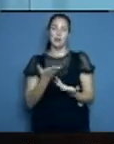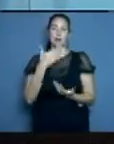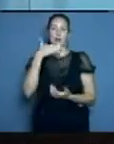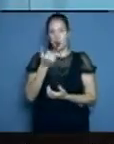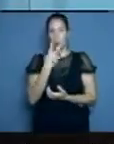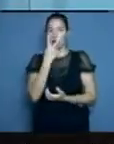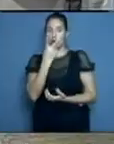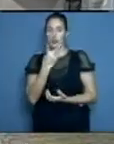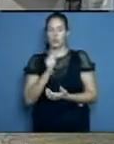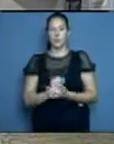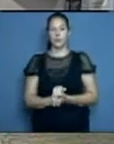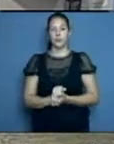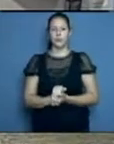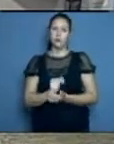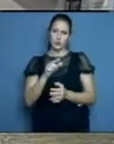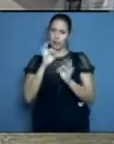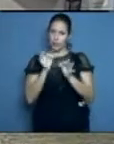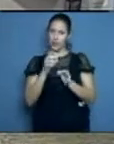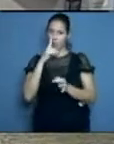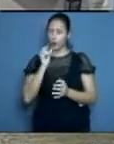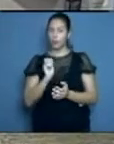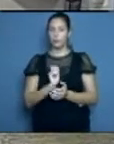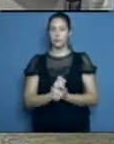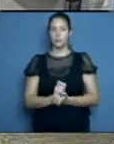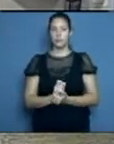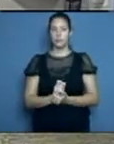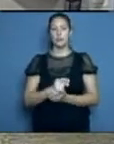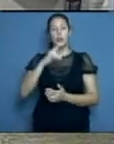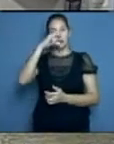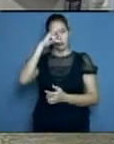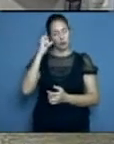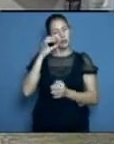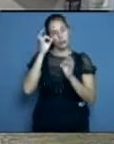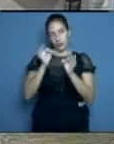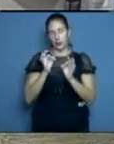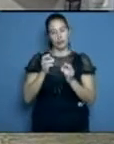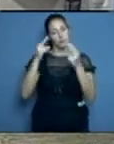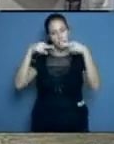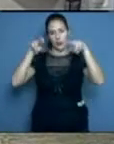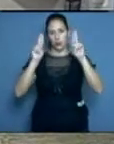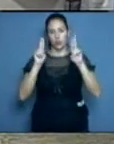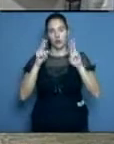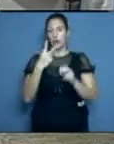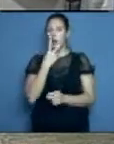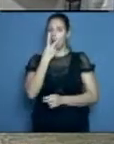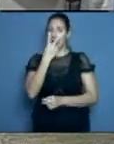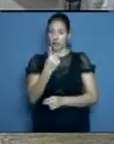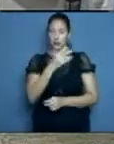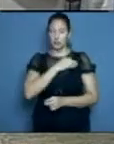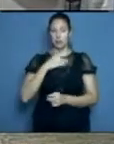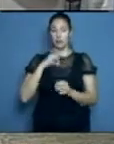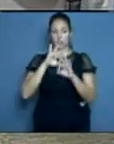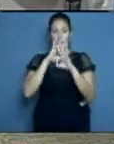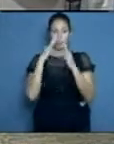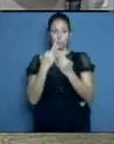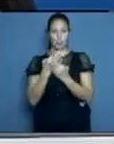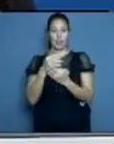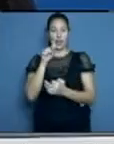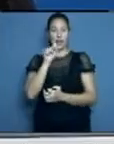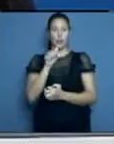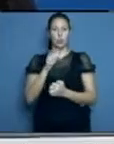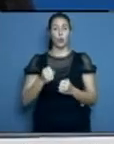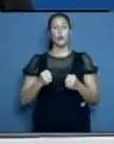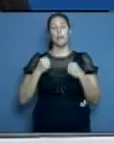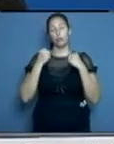Holguín. ¿Es cierto o no es cierto, doctor? Estamos completamente de acuerdo. La atención primaria es una de las fortalezas del Sistema Nacional de Salud Cubano,